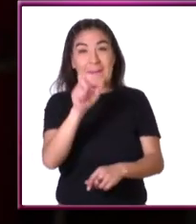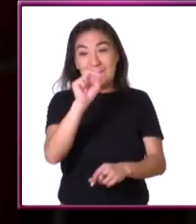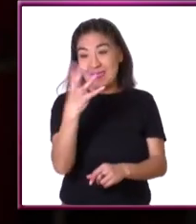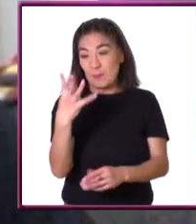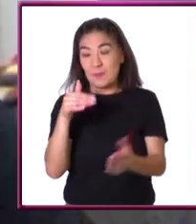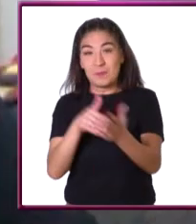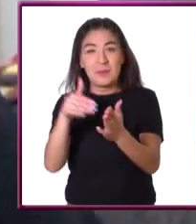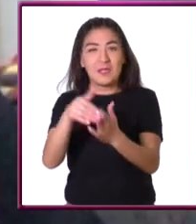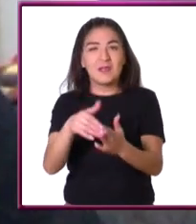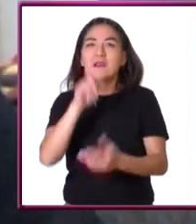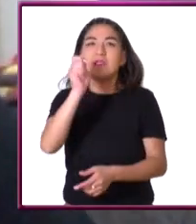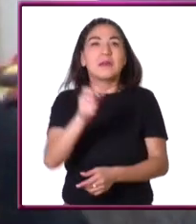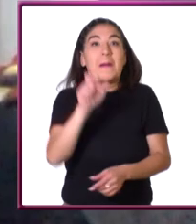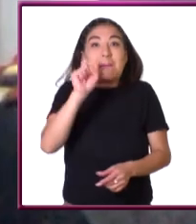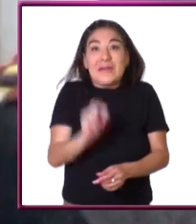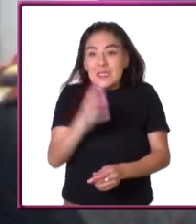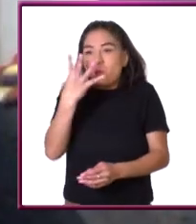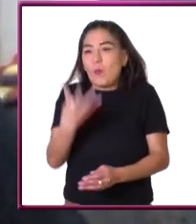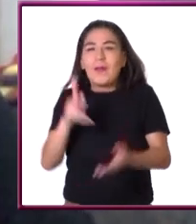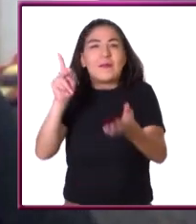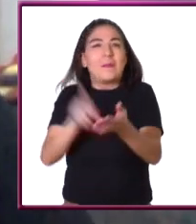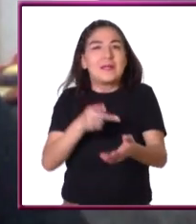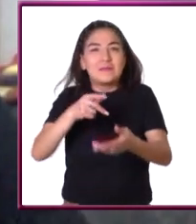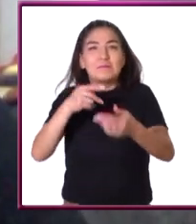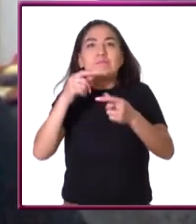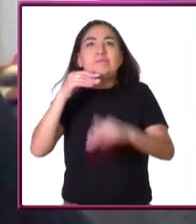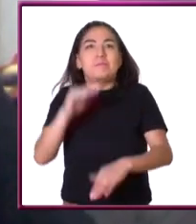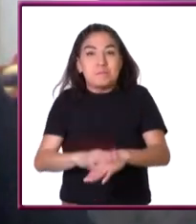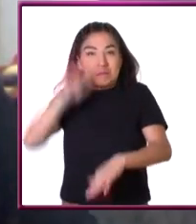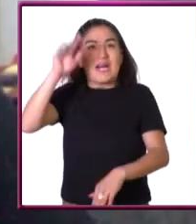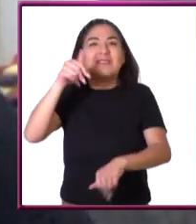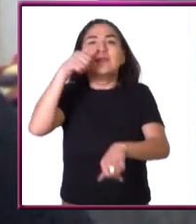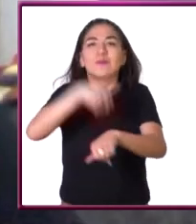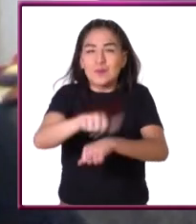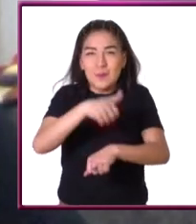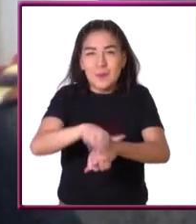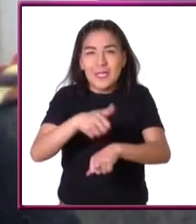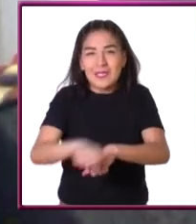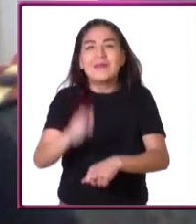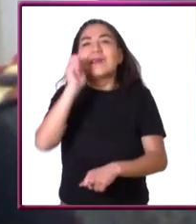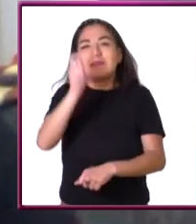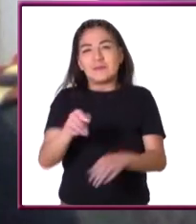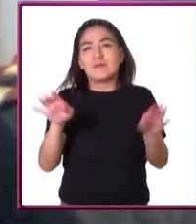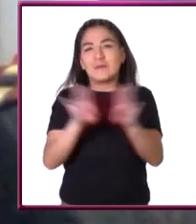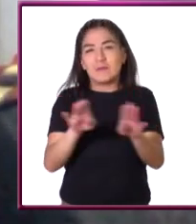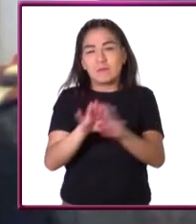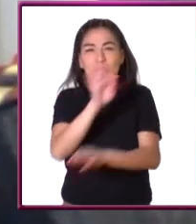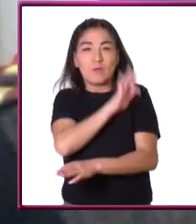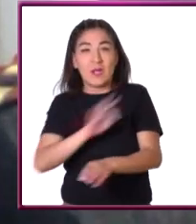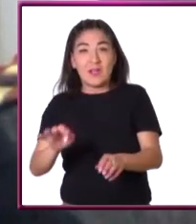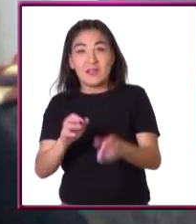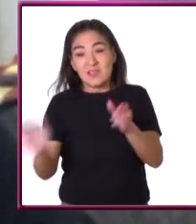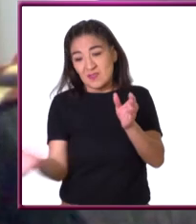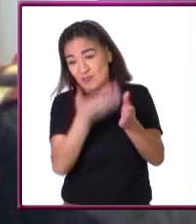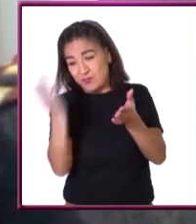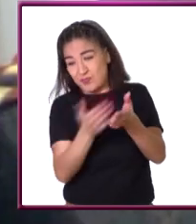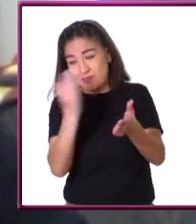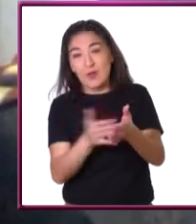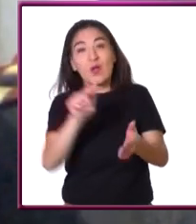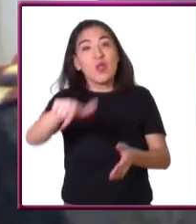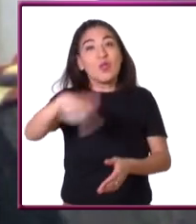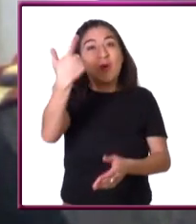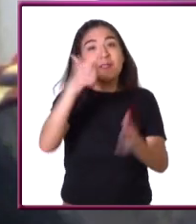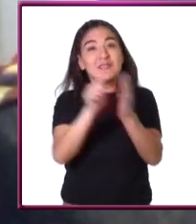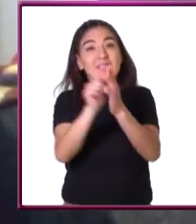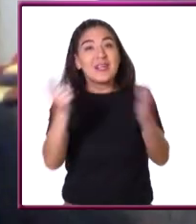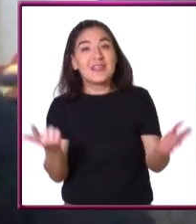En este caso de 24 millones estamos hablando 24 veces más. Entonces estamos hablando que es el número que se puede escribir en 12 libros